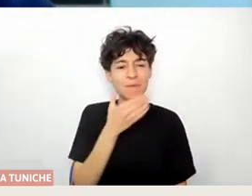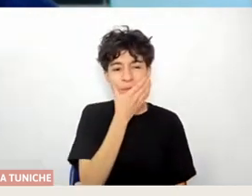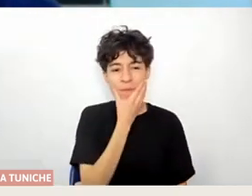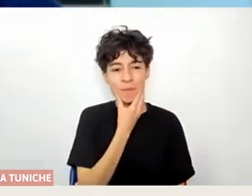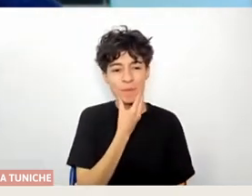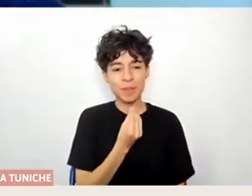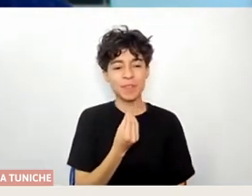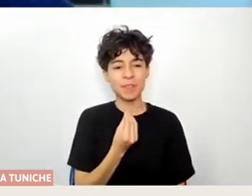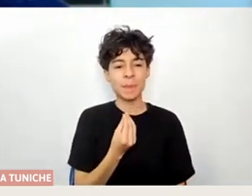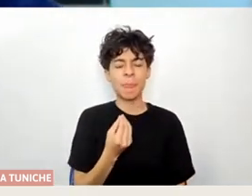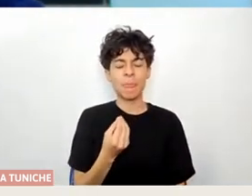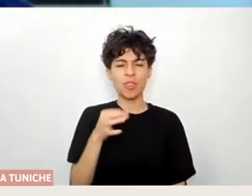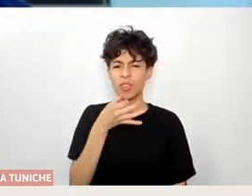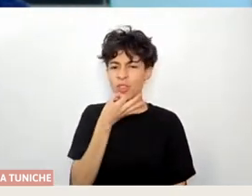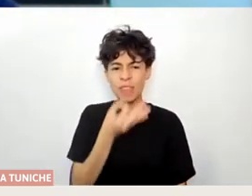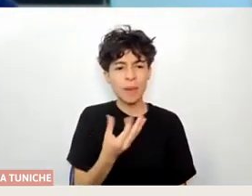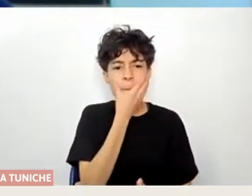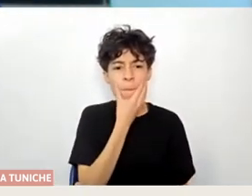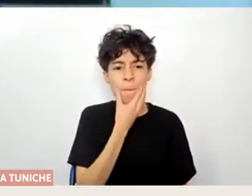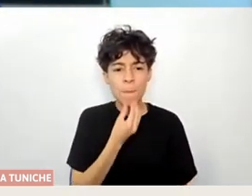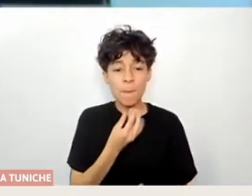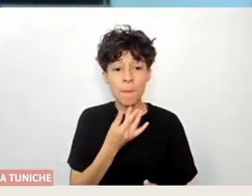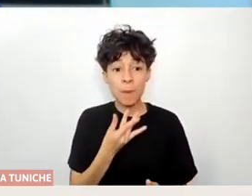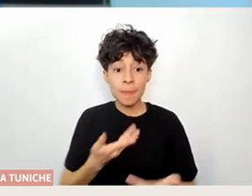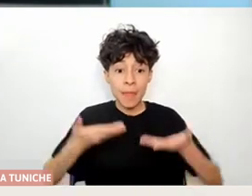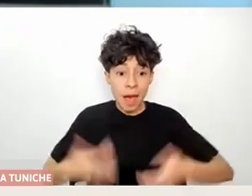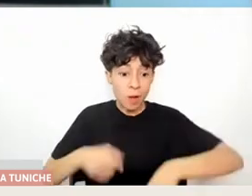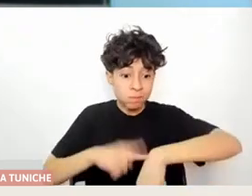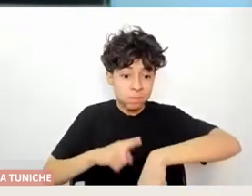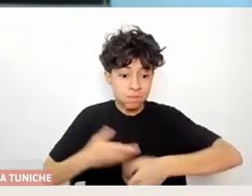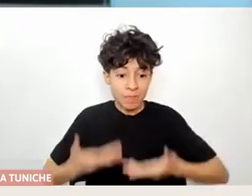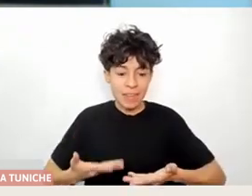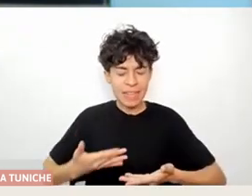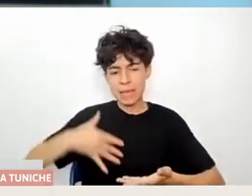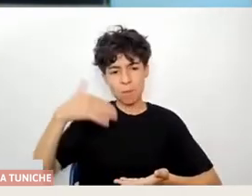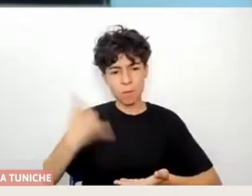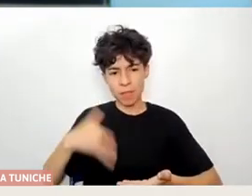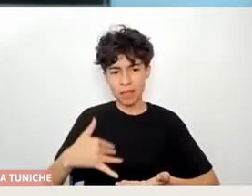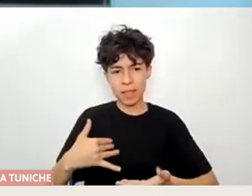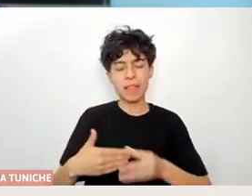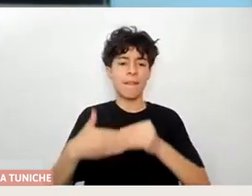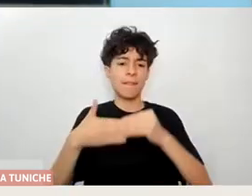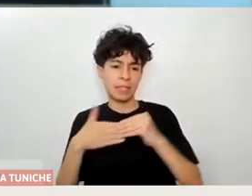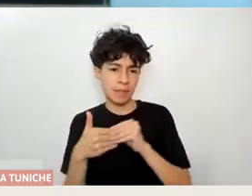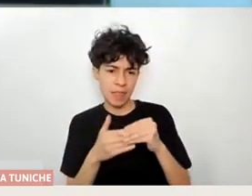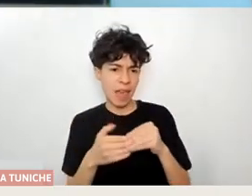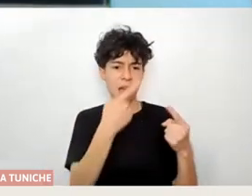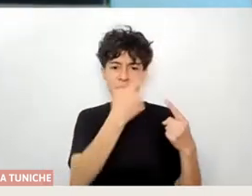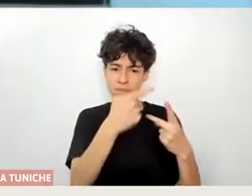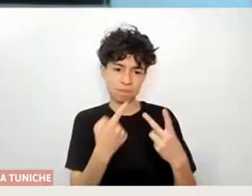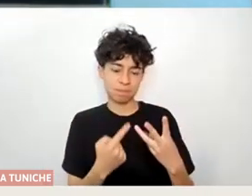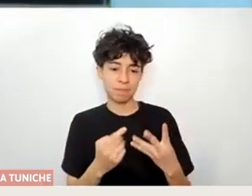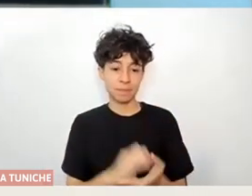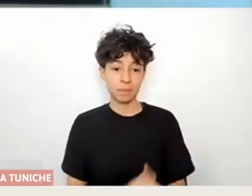palabras porque creo que en estos momentos es muy importante todas esas cualidades, ¿no? Y aquí hoy día los